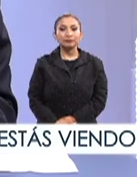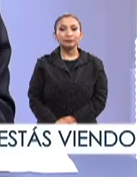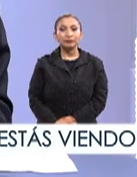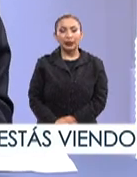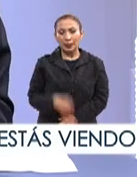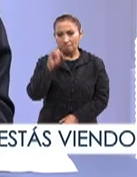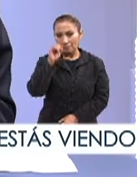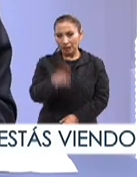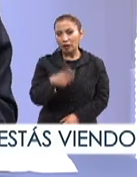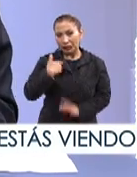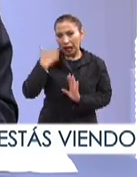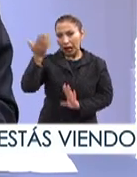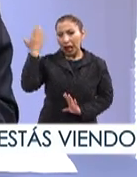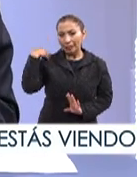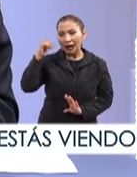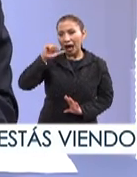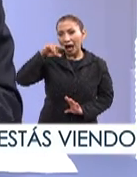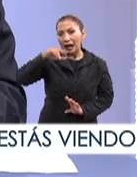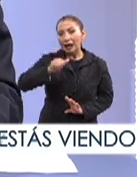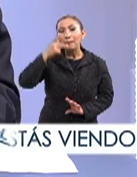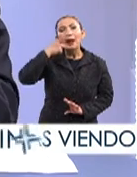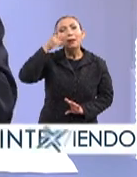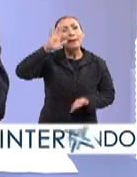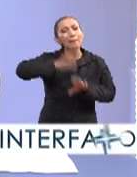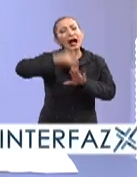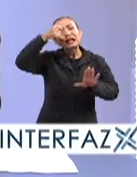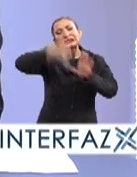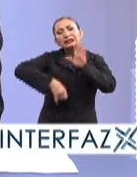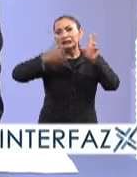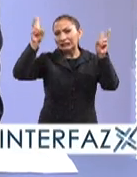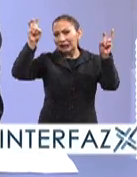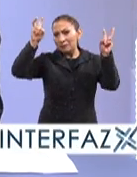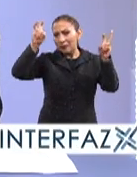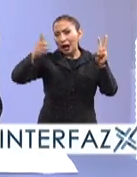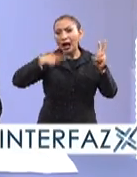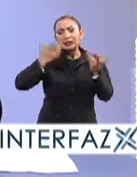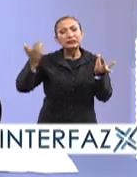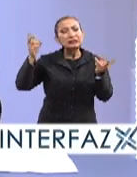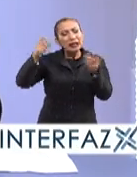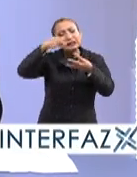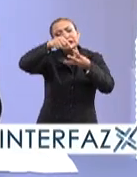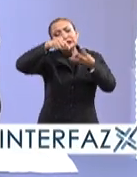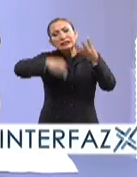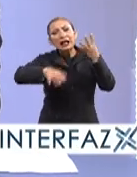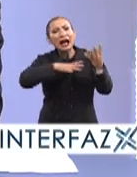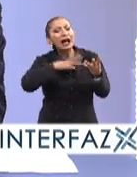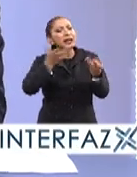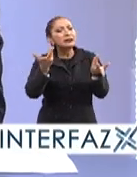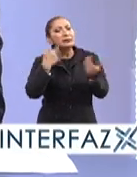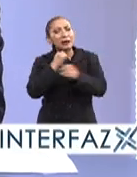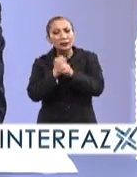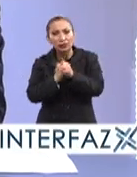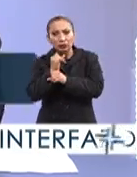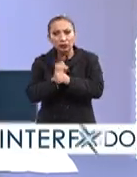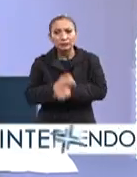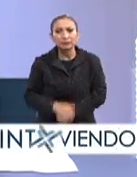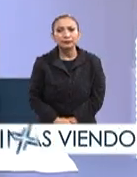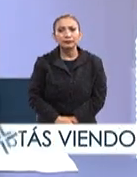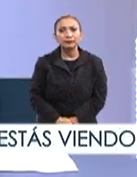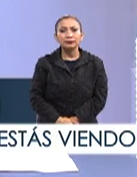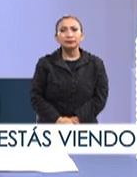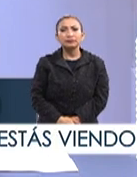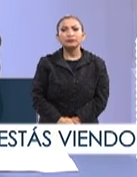Y precisamente ya lo adelantaban a Cristina Olvera para hablar más sobre este interesante tema, los aspectos, las aristas de este tipo de investigaciones